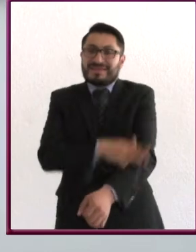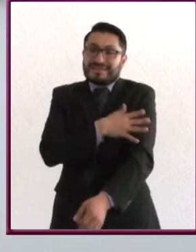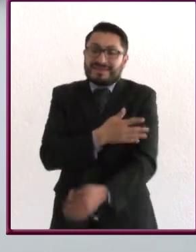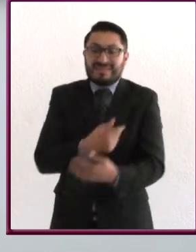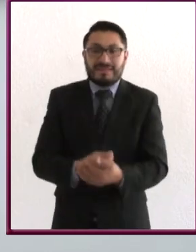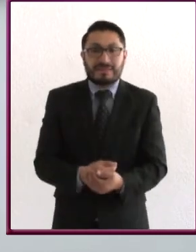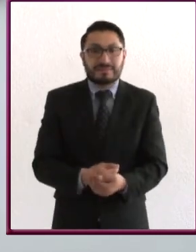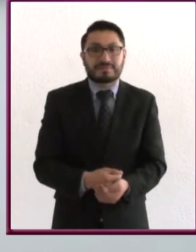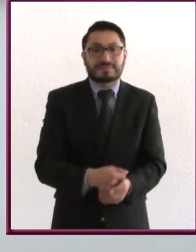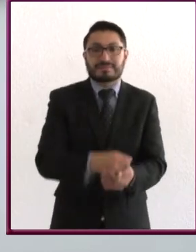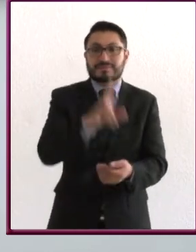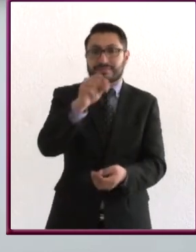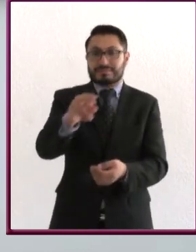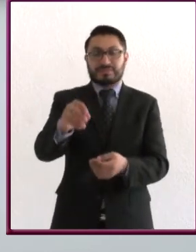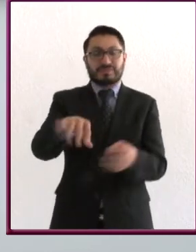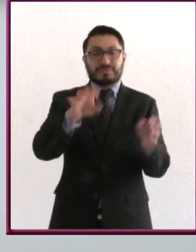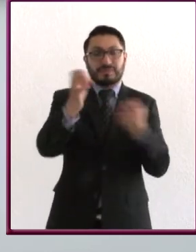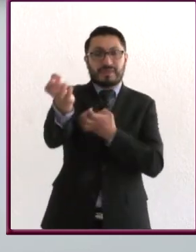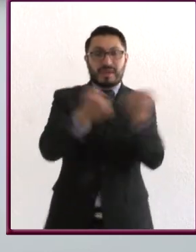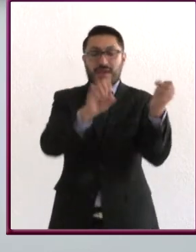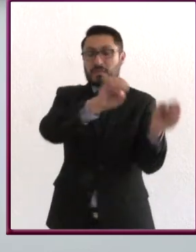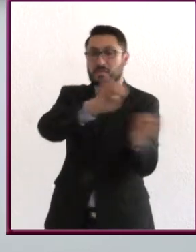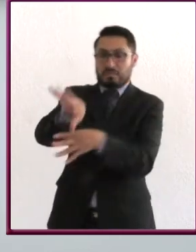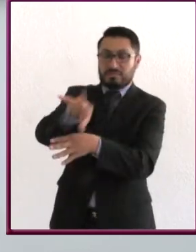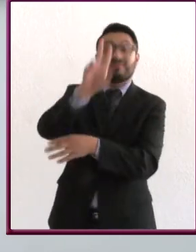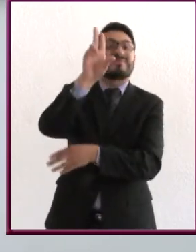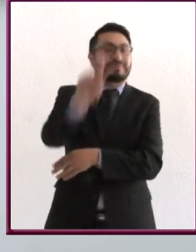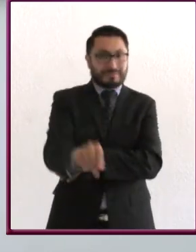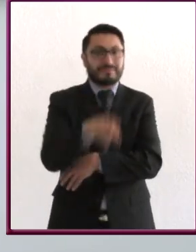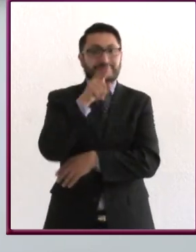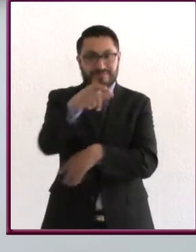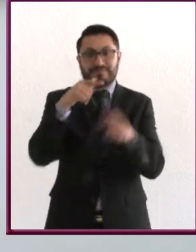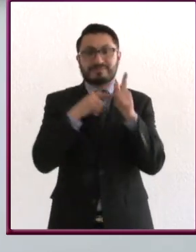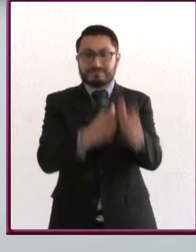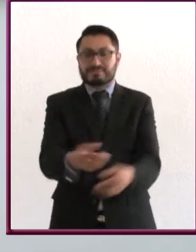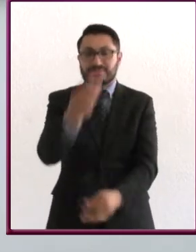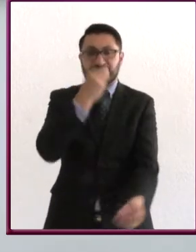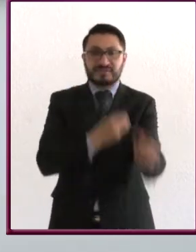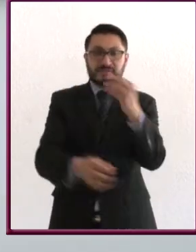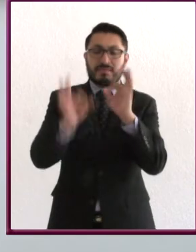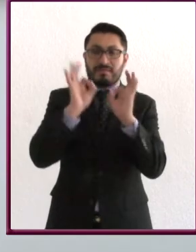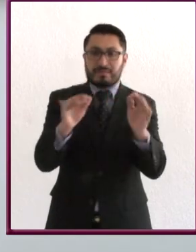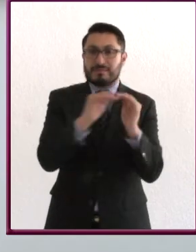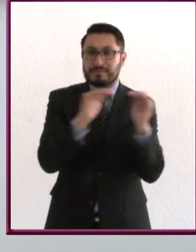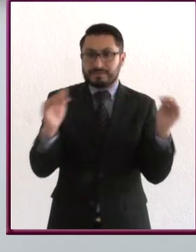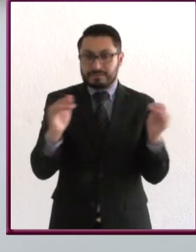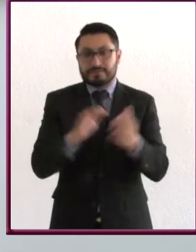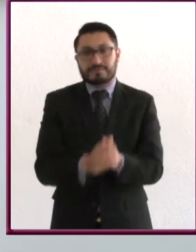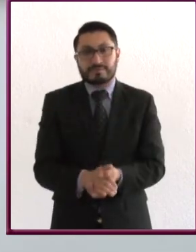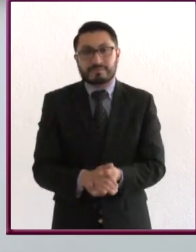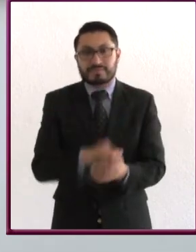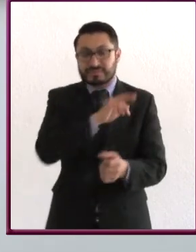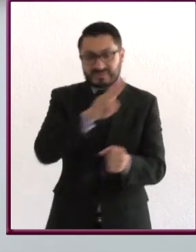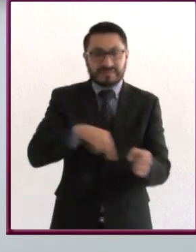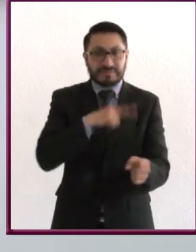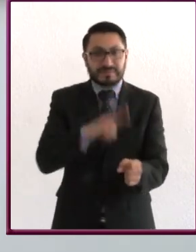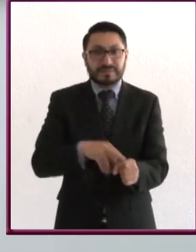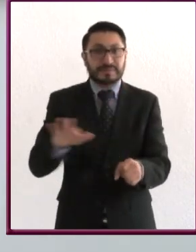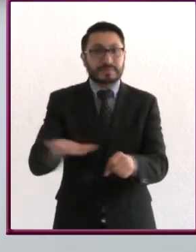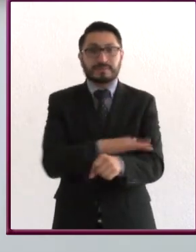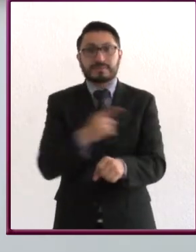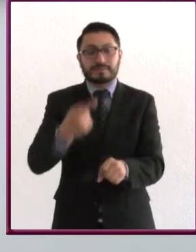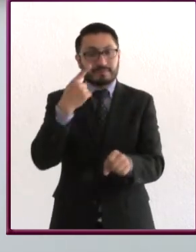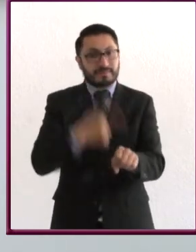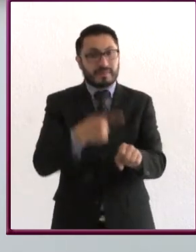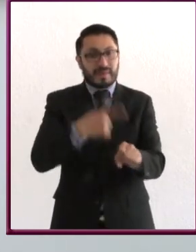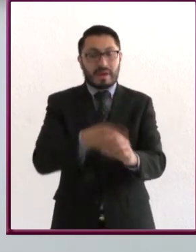no dejen de hacer ejercicio, de comer bien, balanceado, ya que van a prevenir